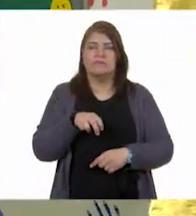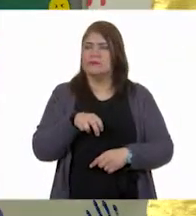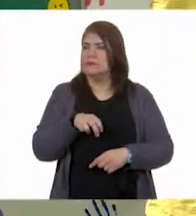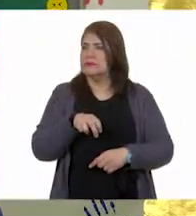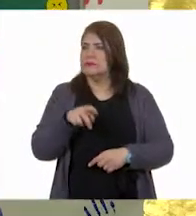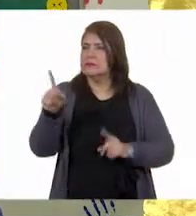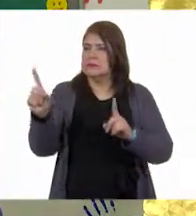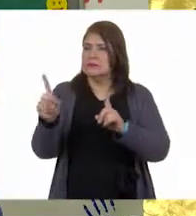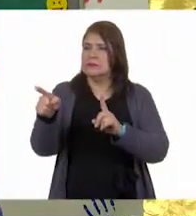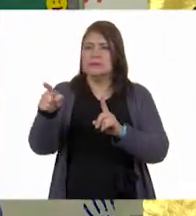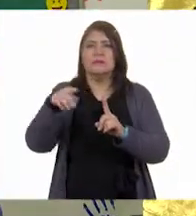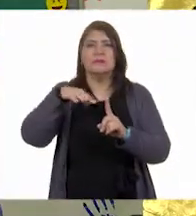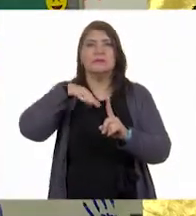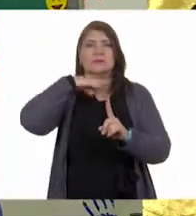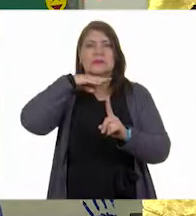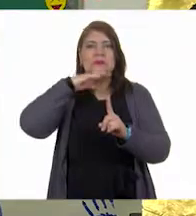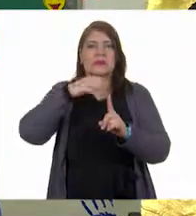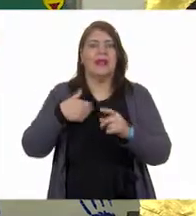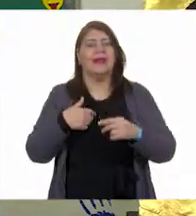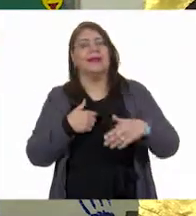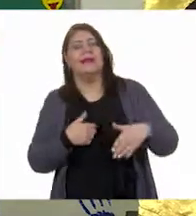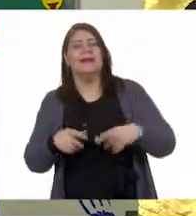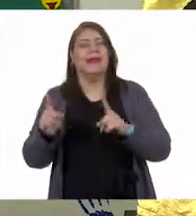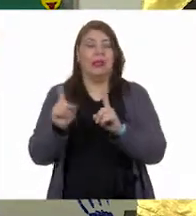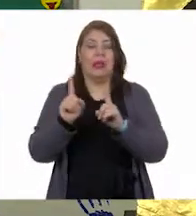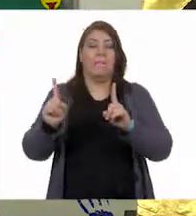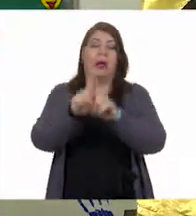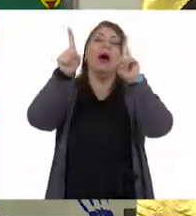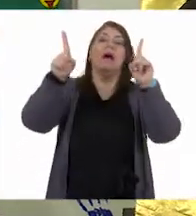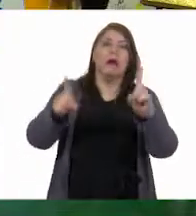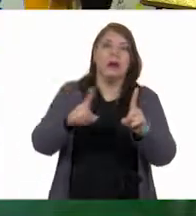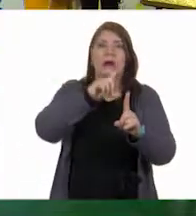distraído y me tira la leche encima.